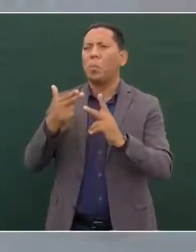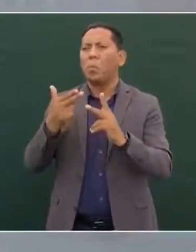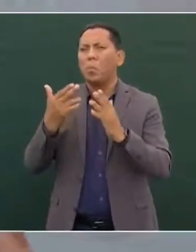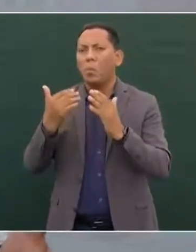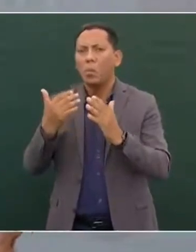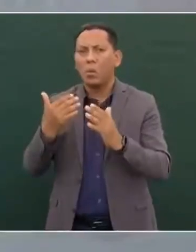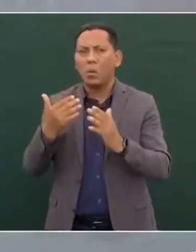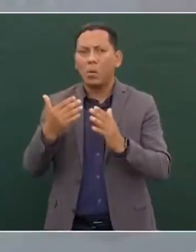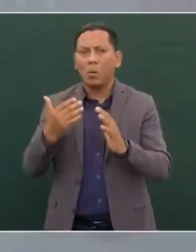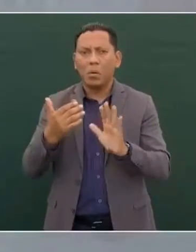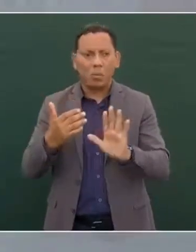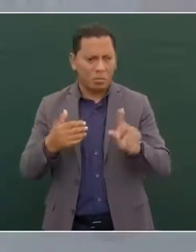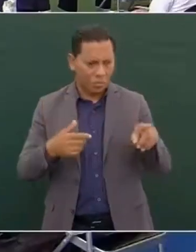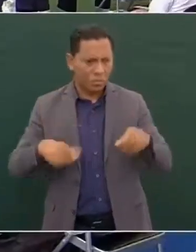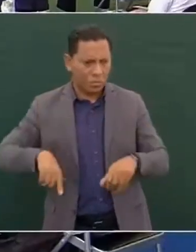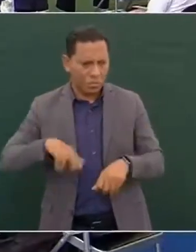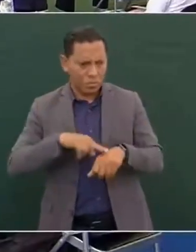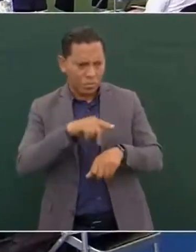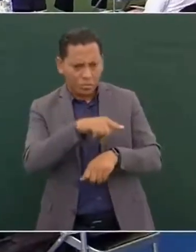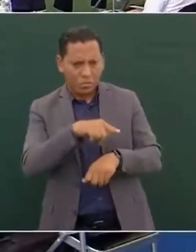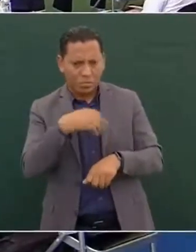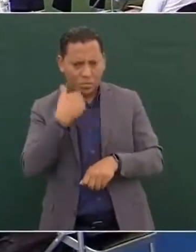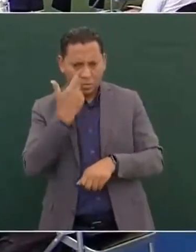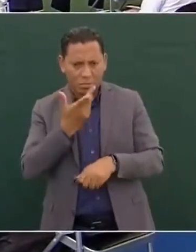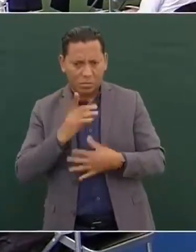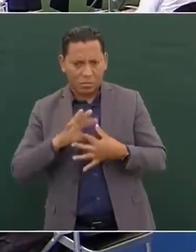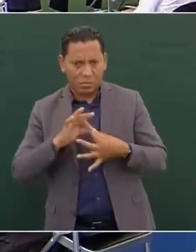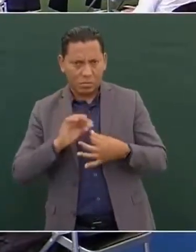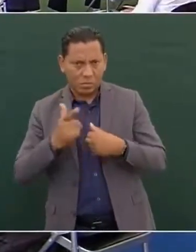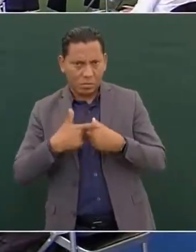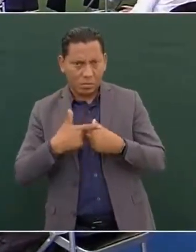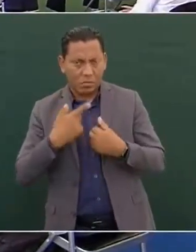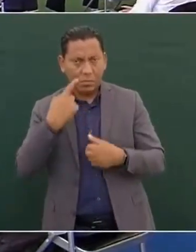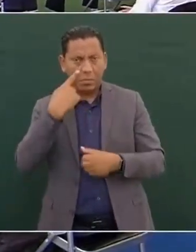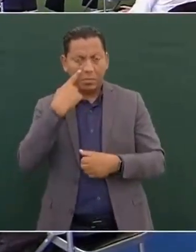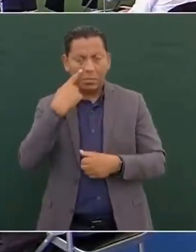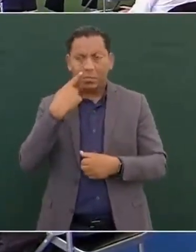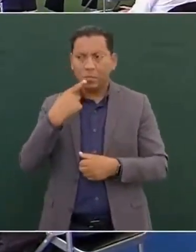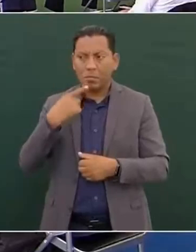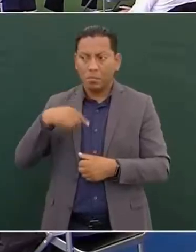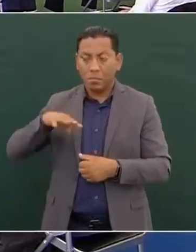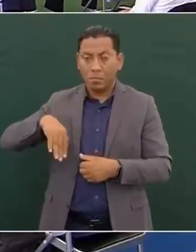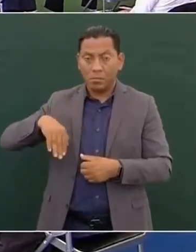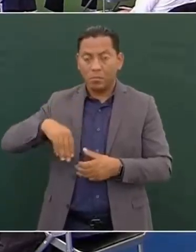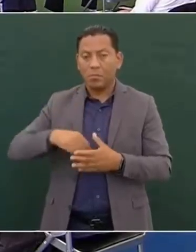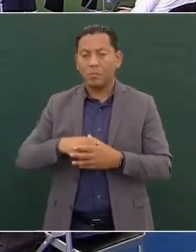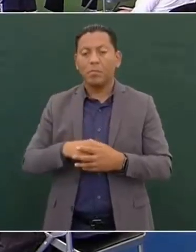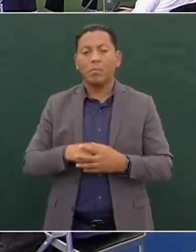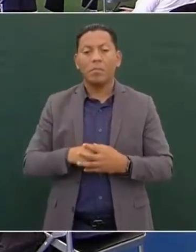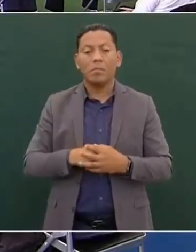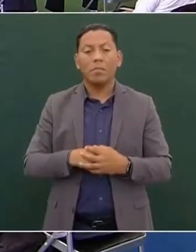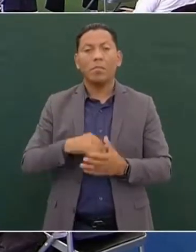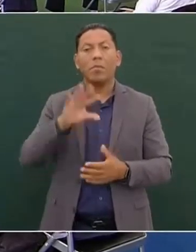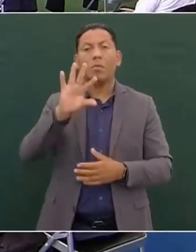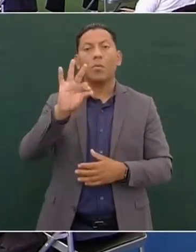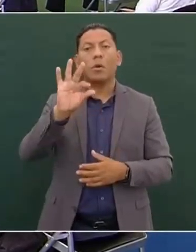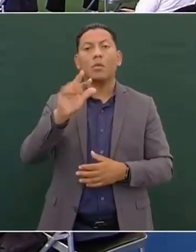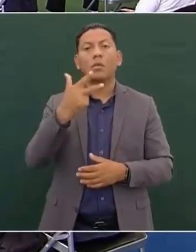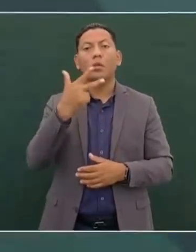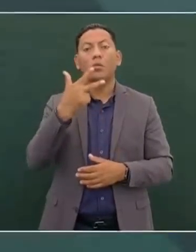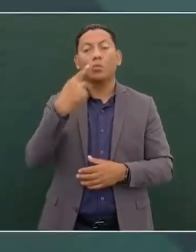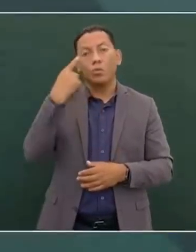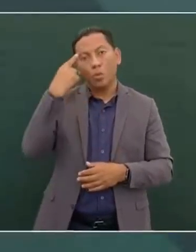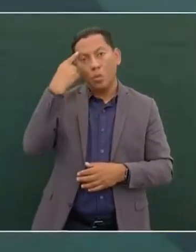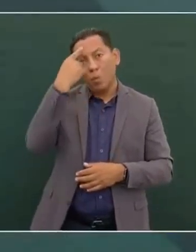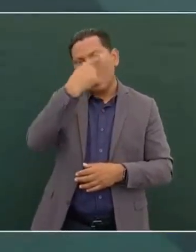Rutilio, ¿tú querías decir algo sobre homicidios? Vamos, 48 horas sin homicidios, sin ningún delito de alto impacto. 48